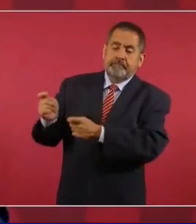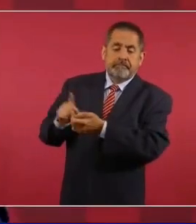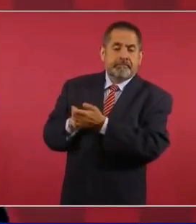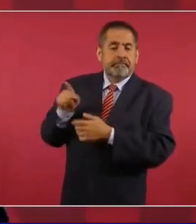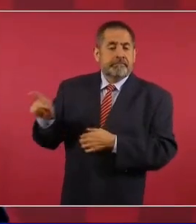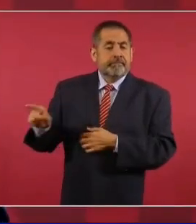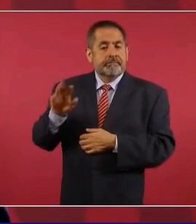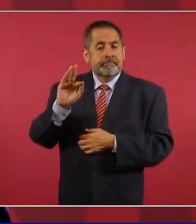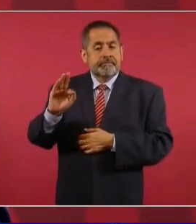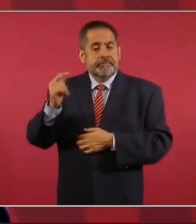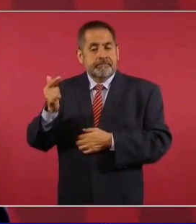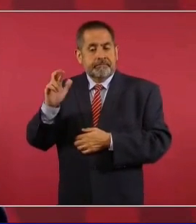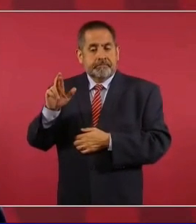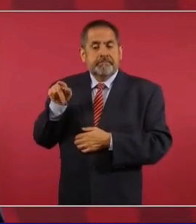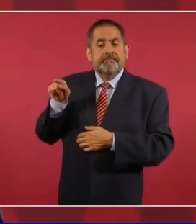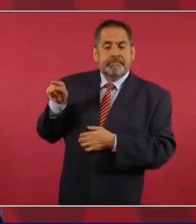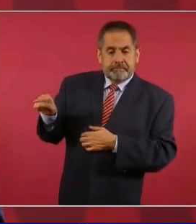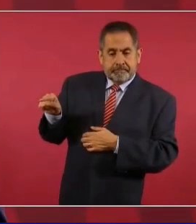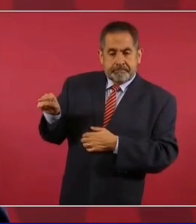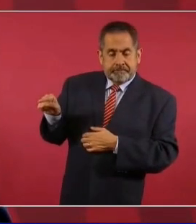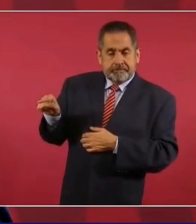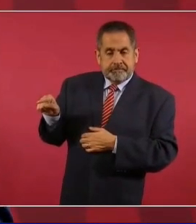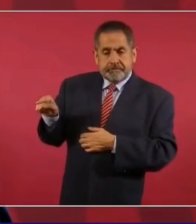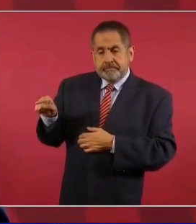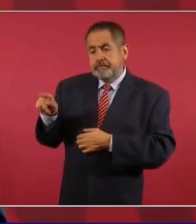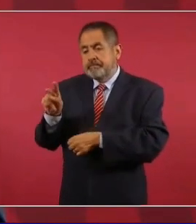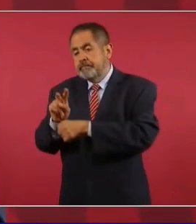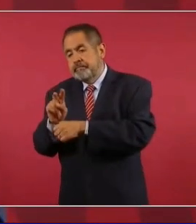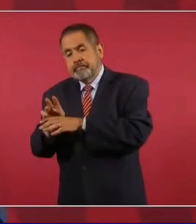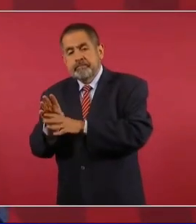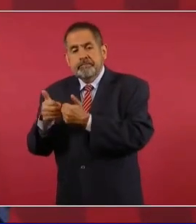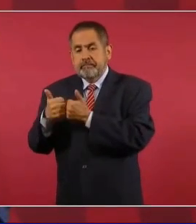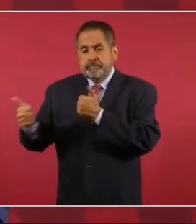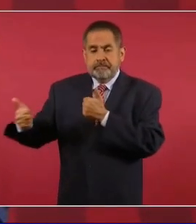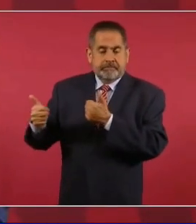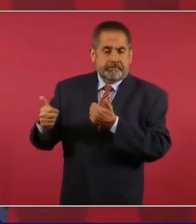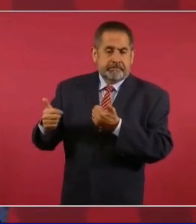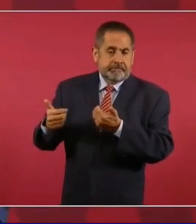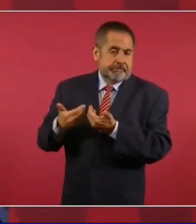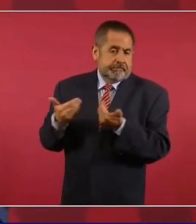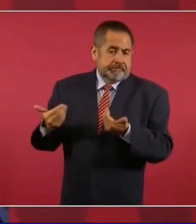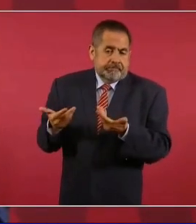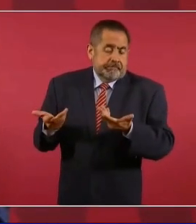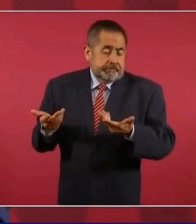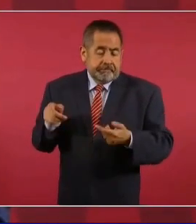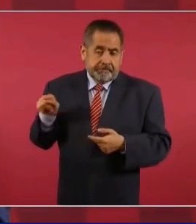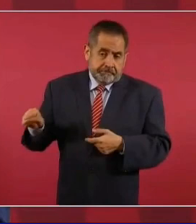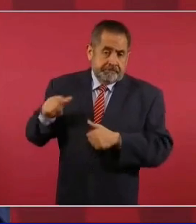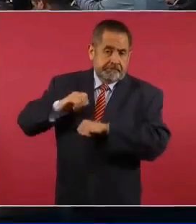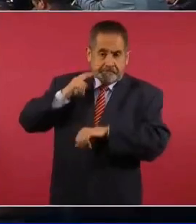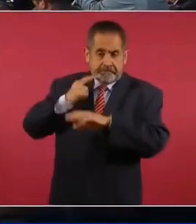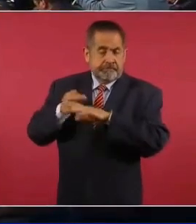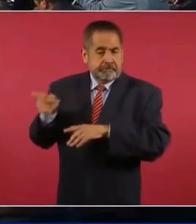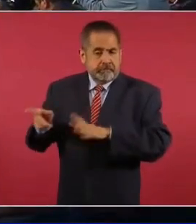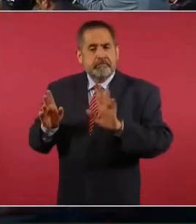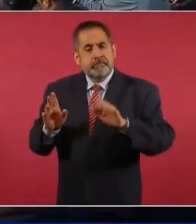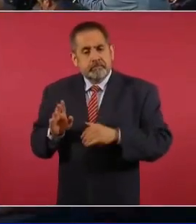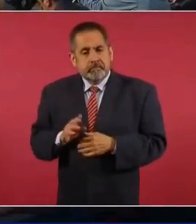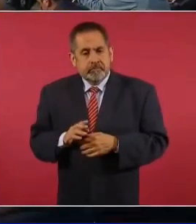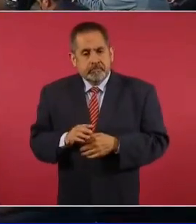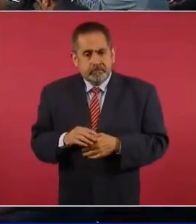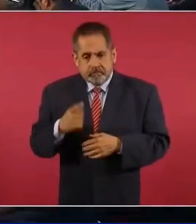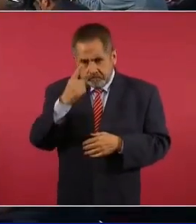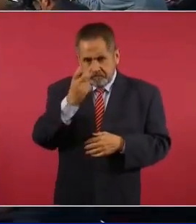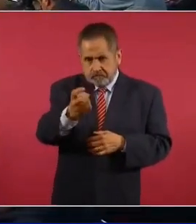fiscalía, que es una institución independiente. Pero para